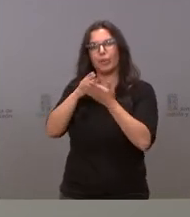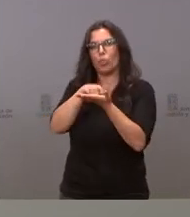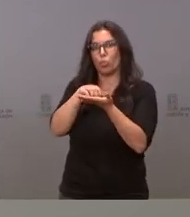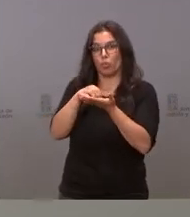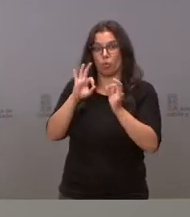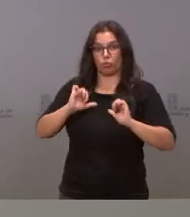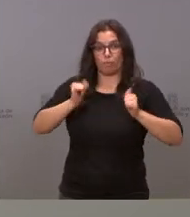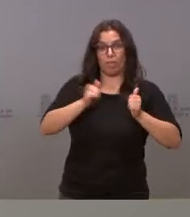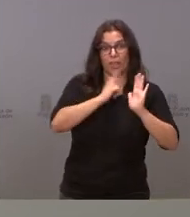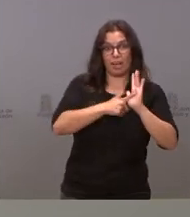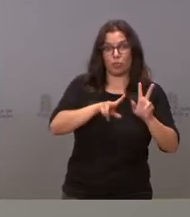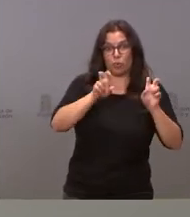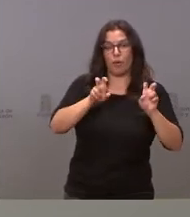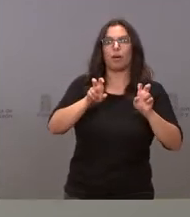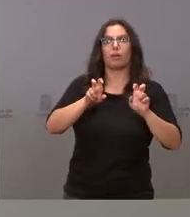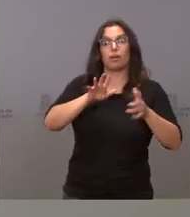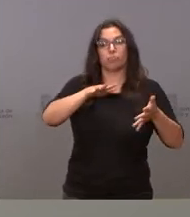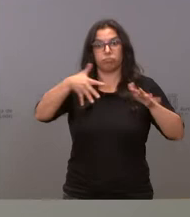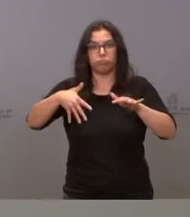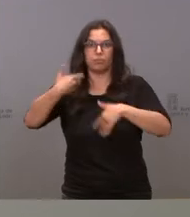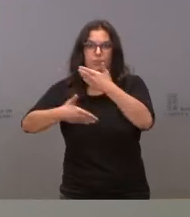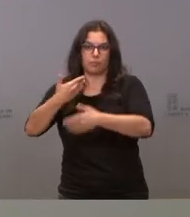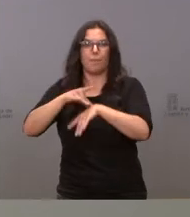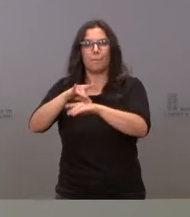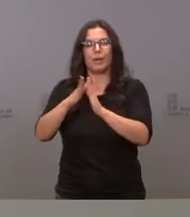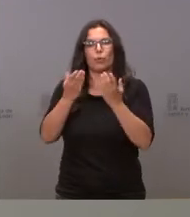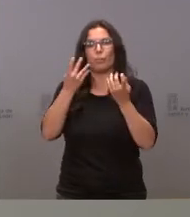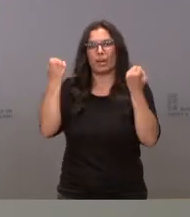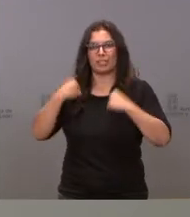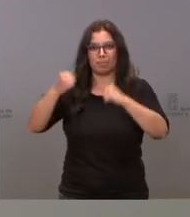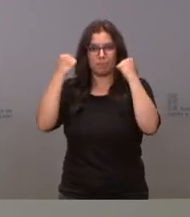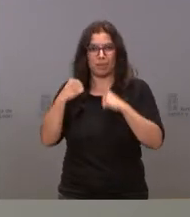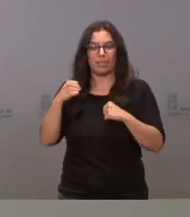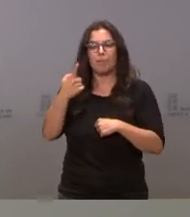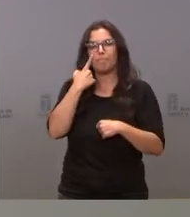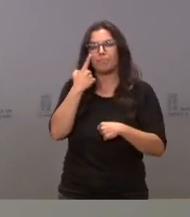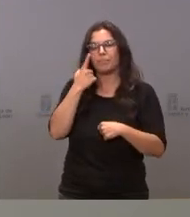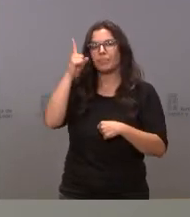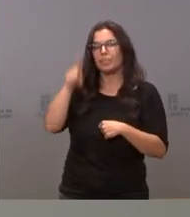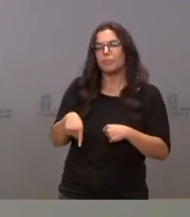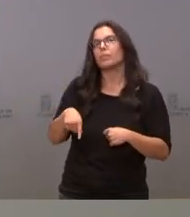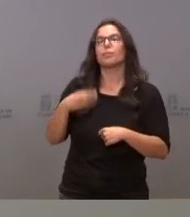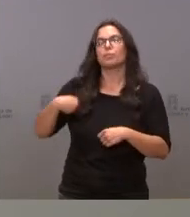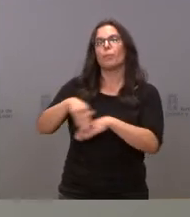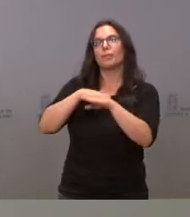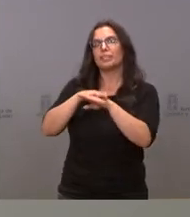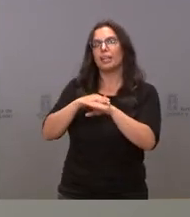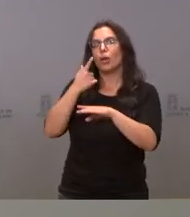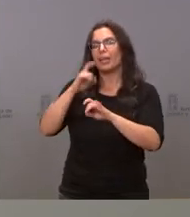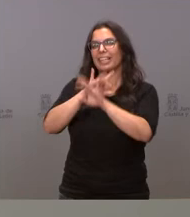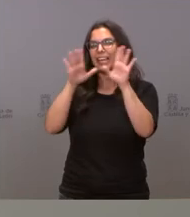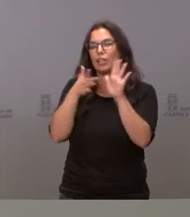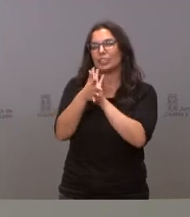semanas de esta nueva prestación. Es el manual de buenas prácticas y que está pendiente también por parte del Ministerio definir